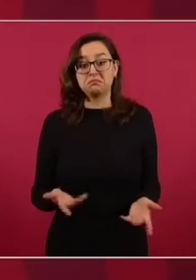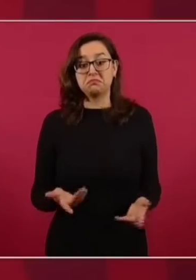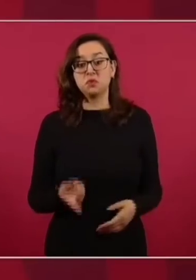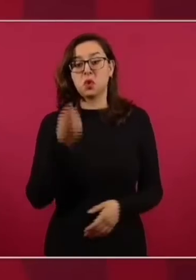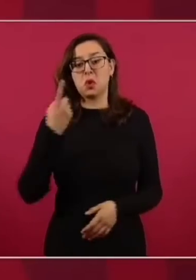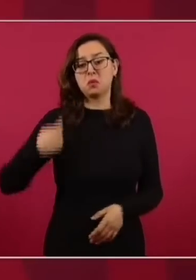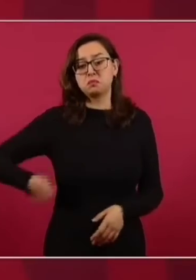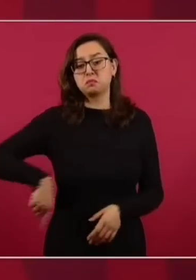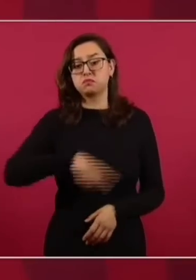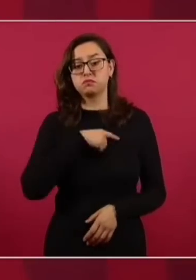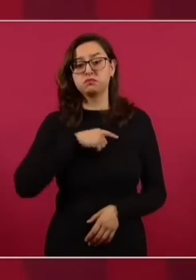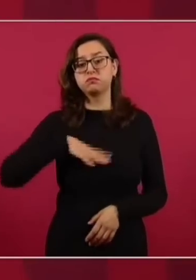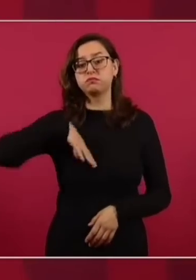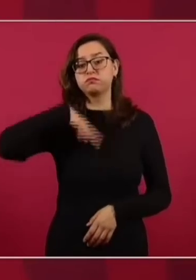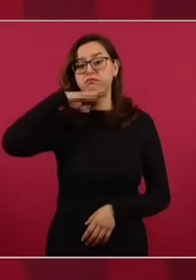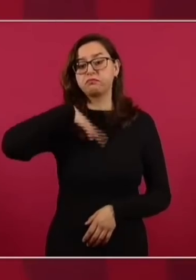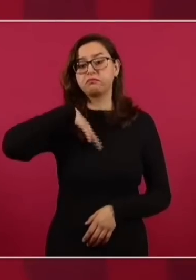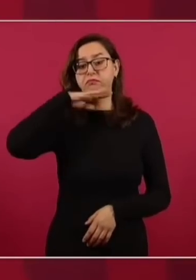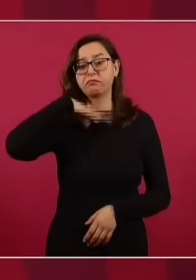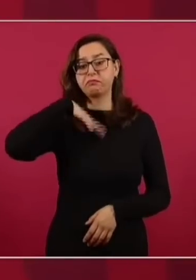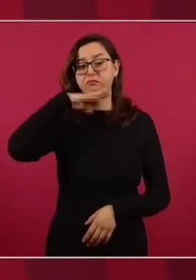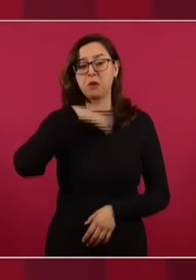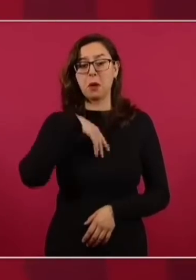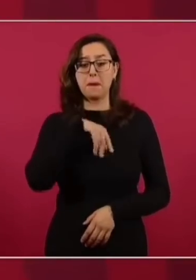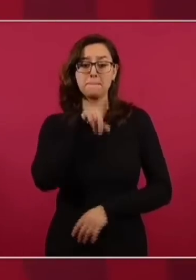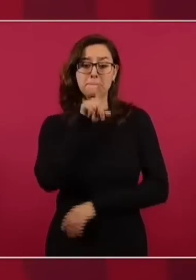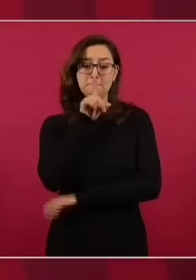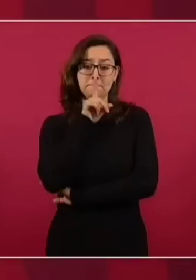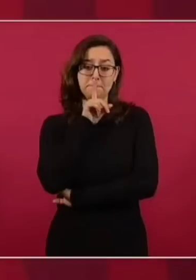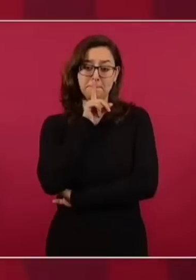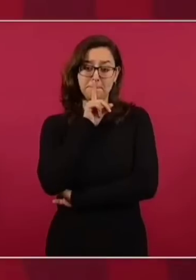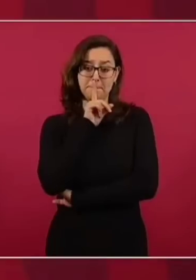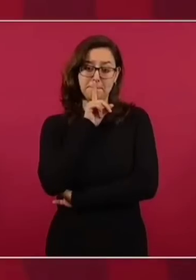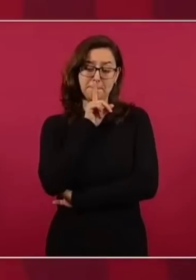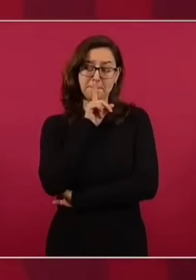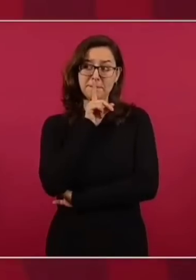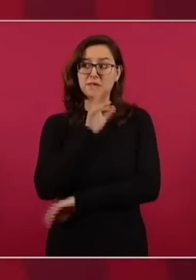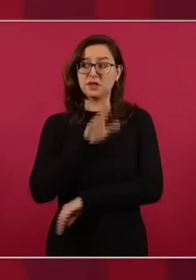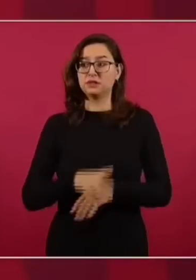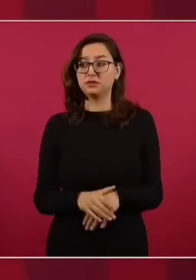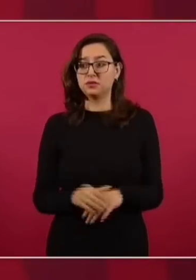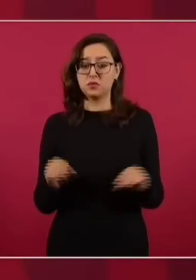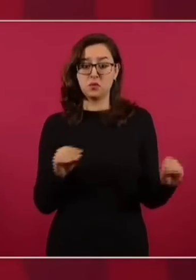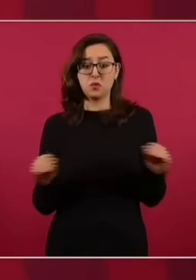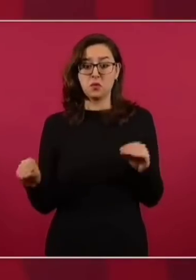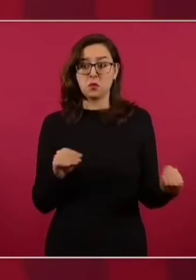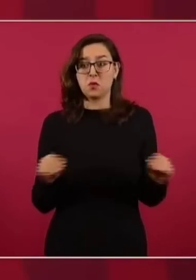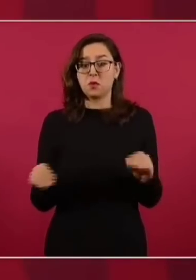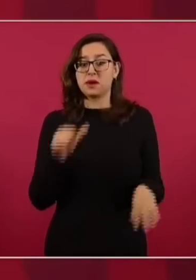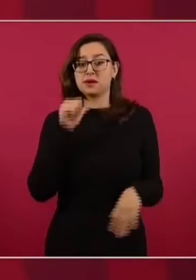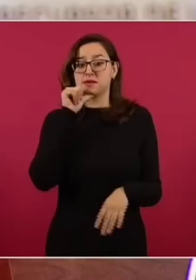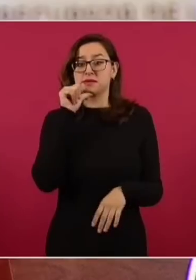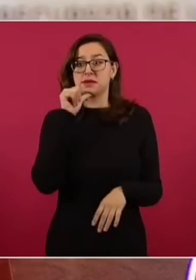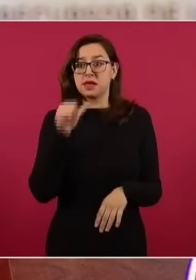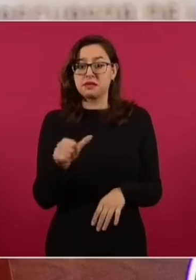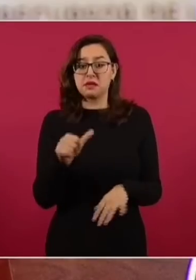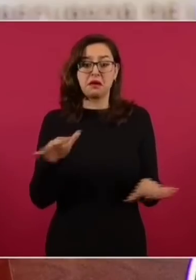porque cambie esa política